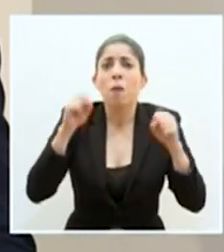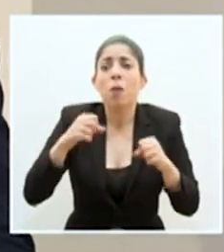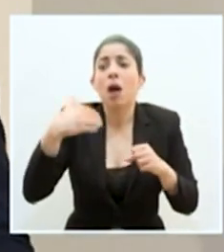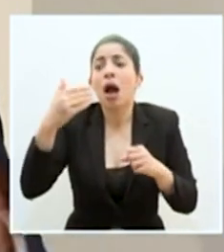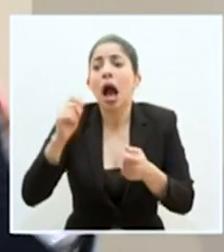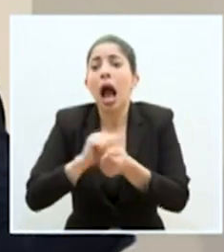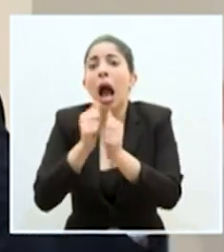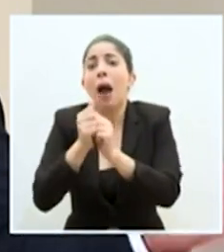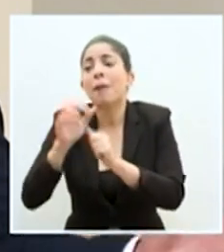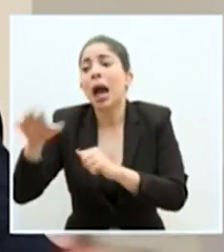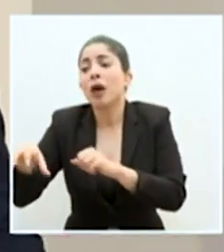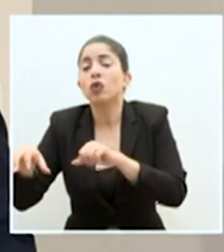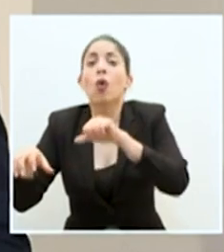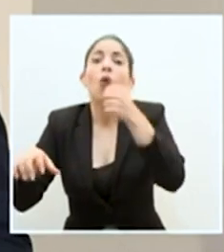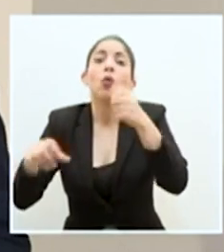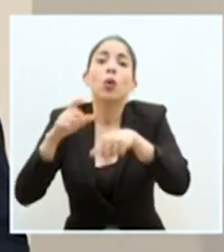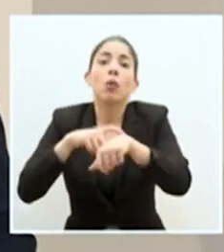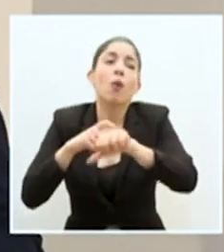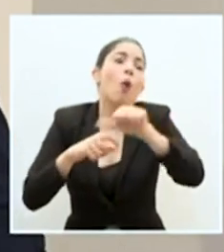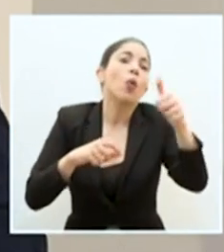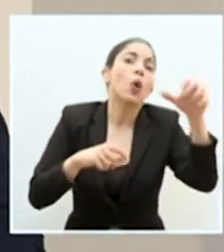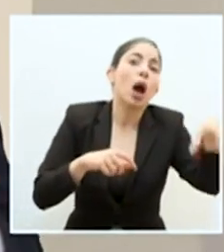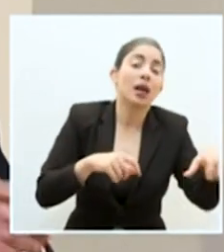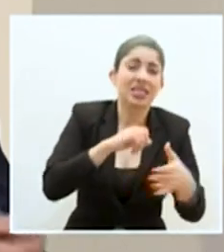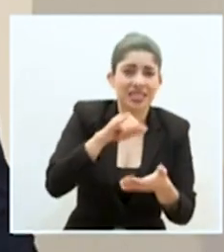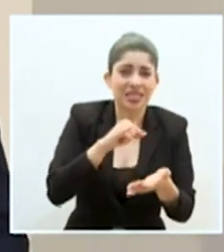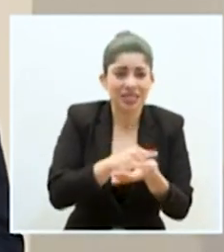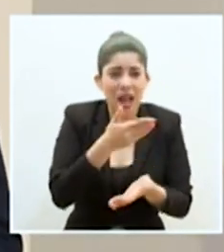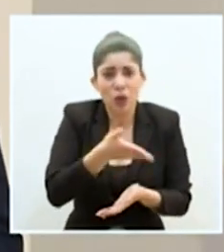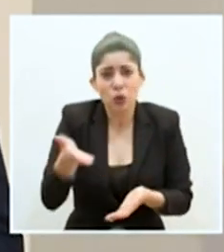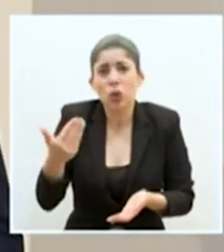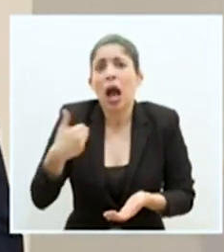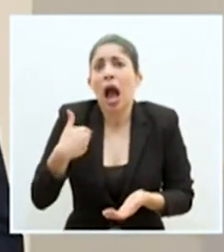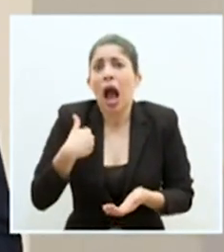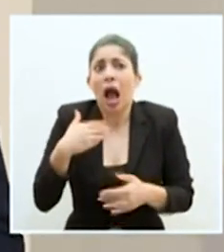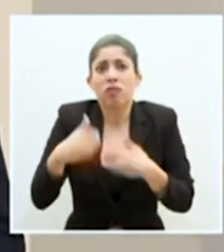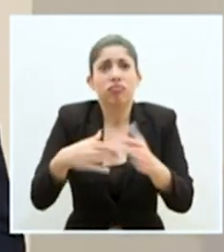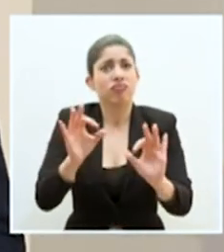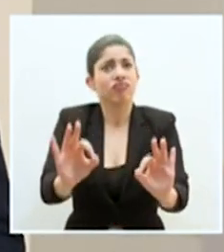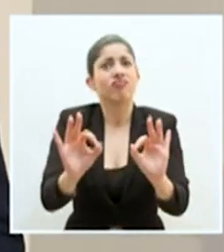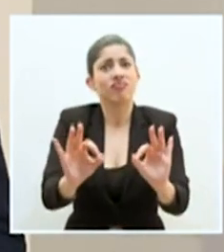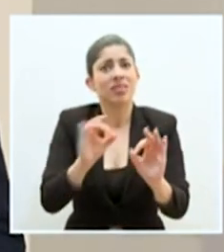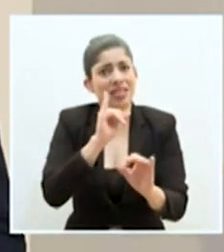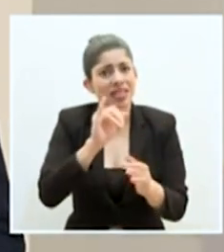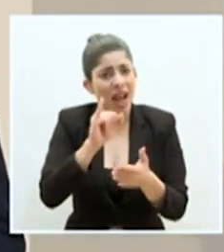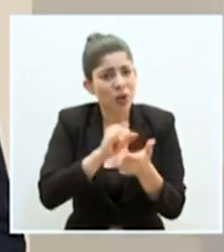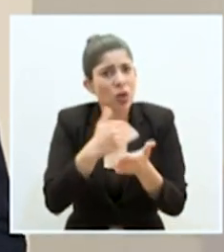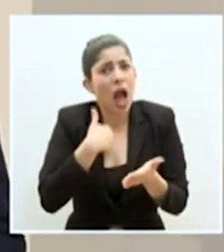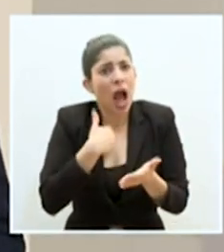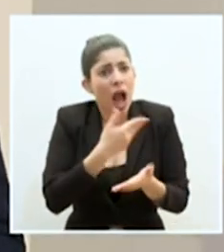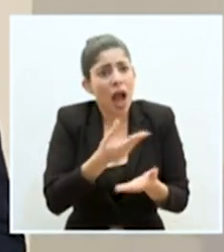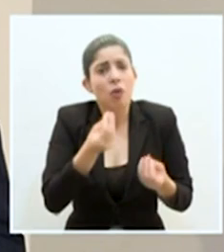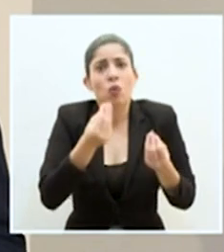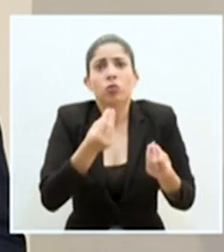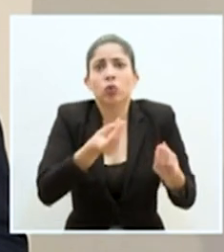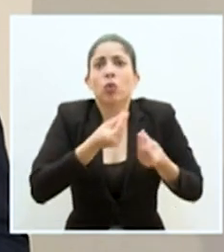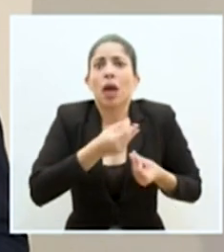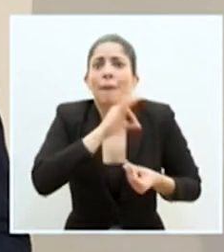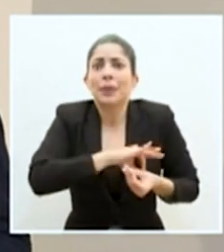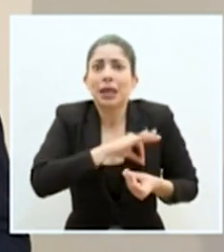un momento puede estar en un cantón, en otro momento puede estar en otro. En San José lo hemos hecho de lo más bien y ha sido de mucho efecto beneficioso para